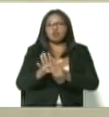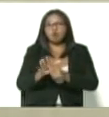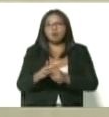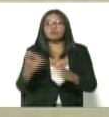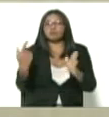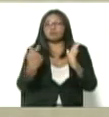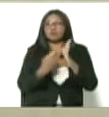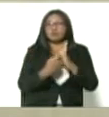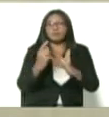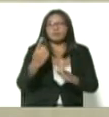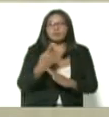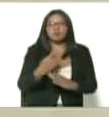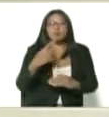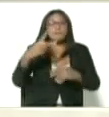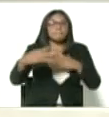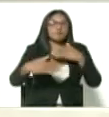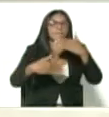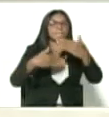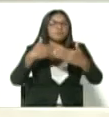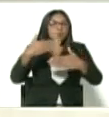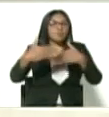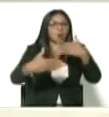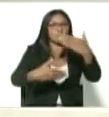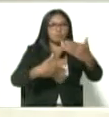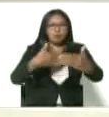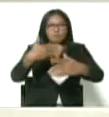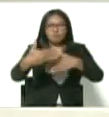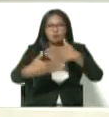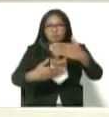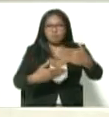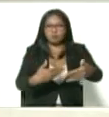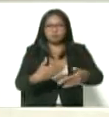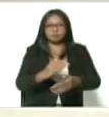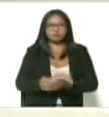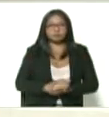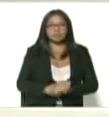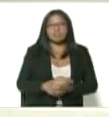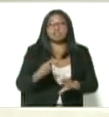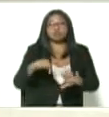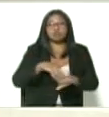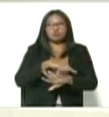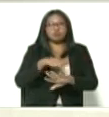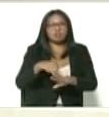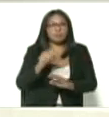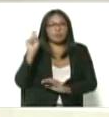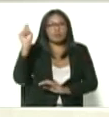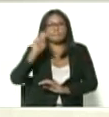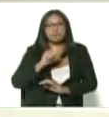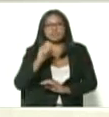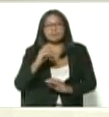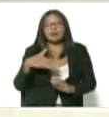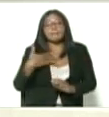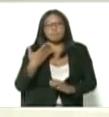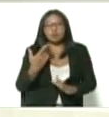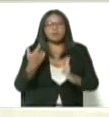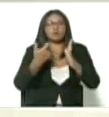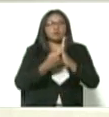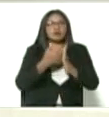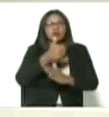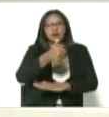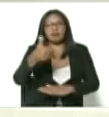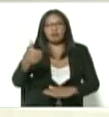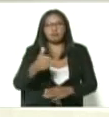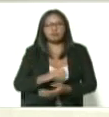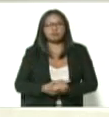proceso gradual es un proceso que nos va a requerir un tiempo un periodo de meses pero vamos a ir atendiendo